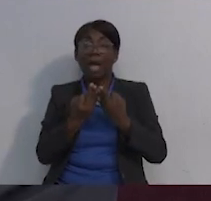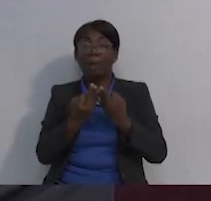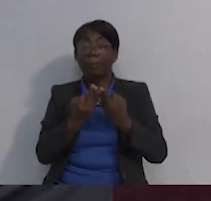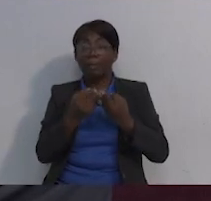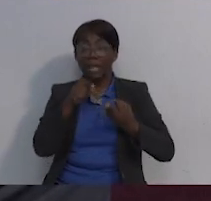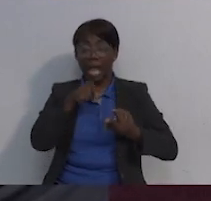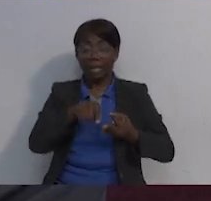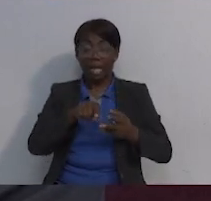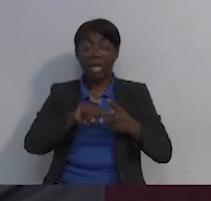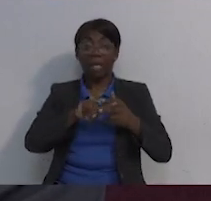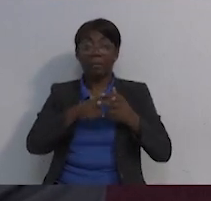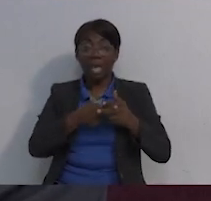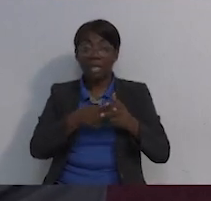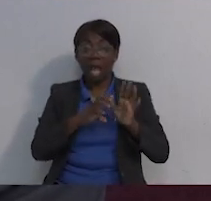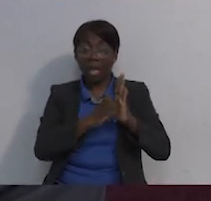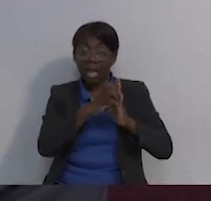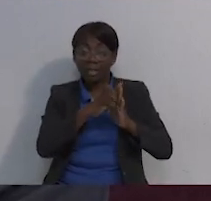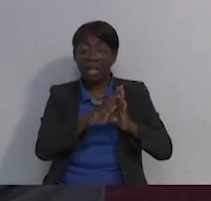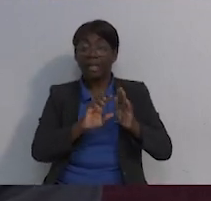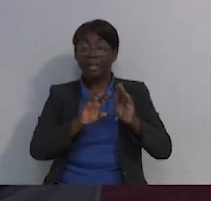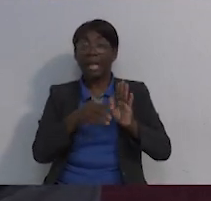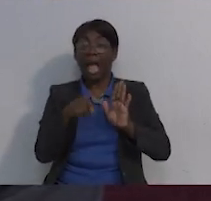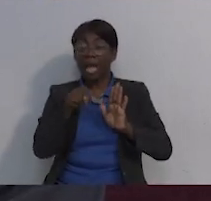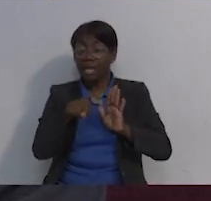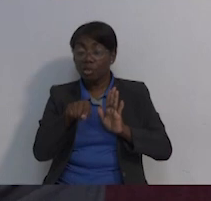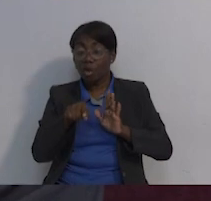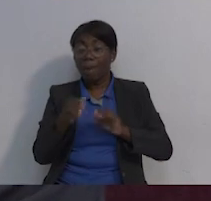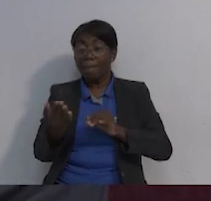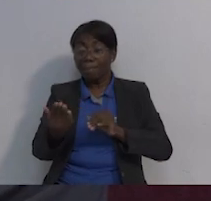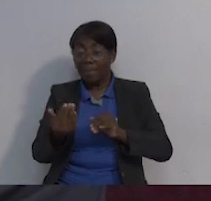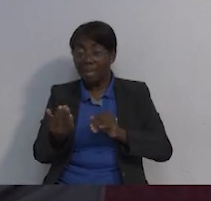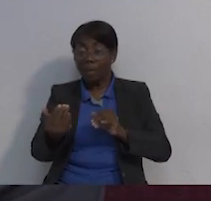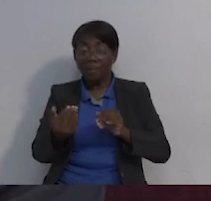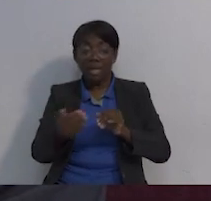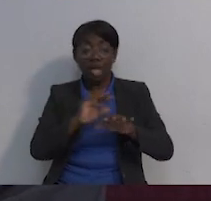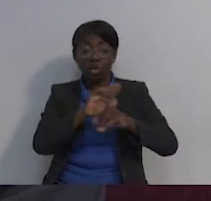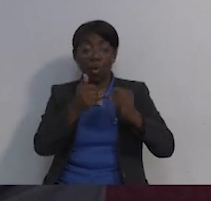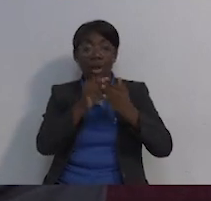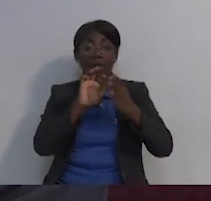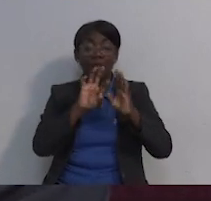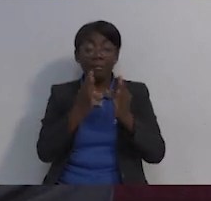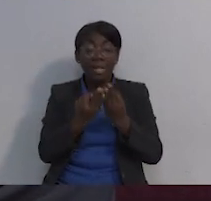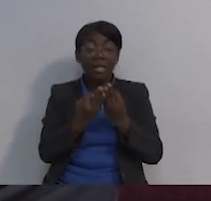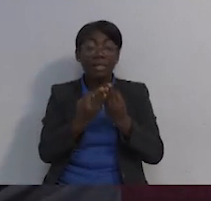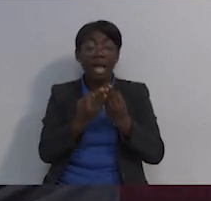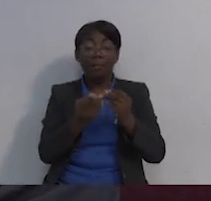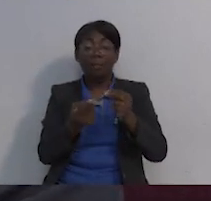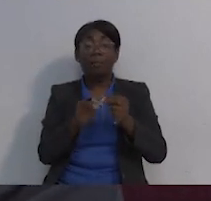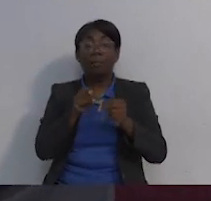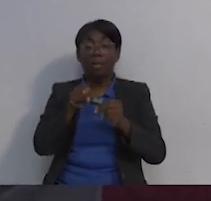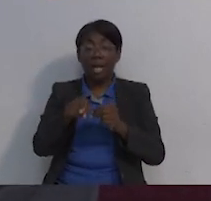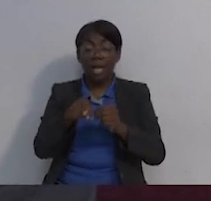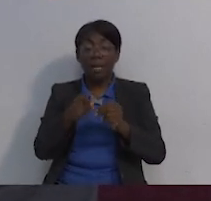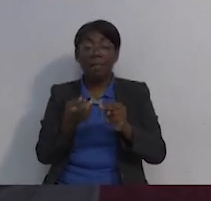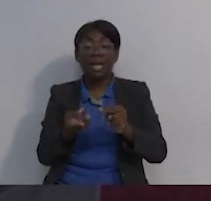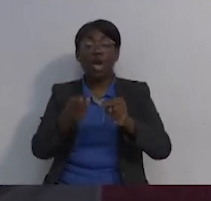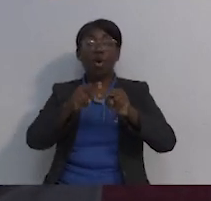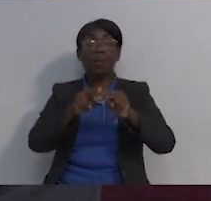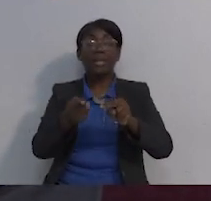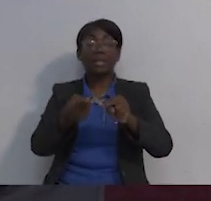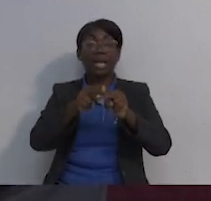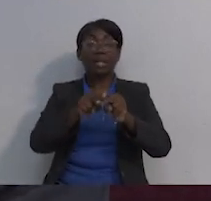familiares hacerles pruebas más tempranamente, diagnosticarlo poco más a tiempo, pero obviamente eso va subiendo